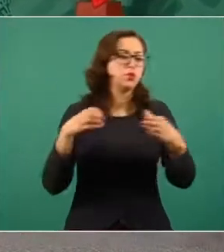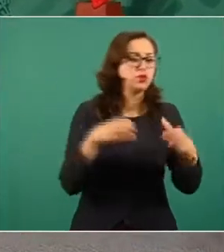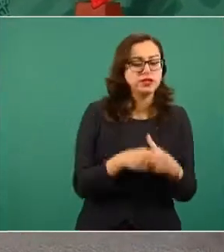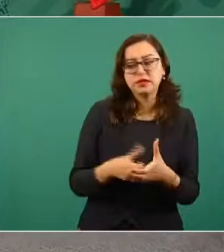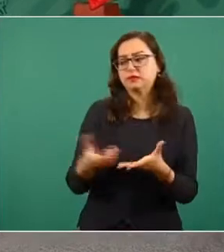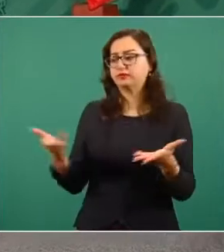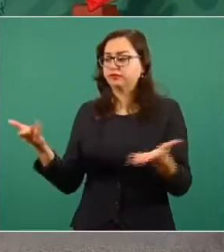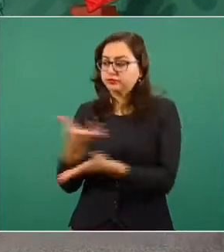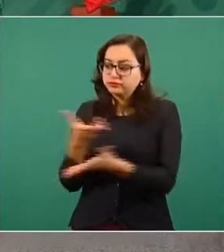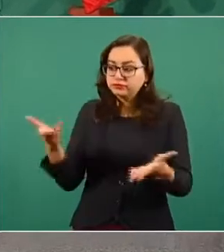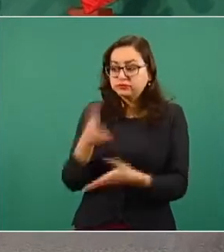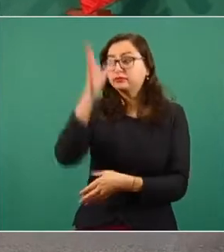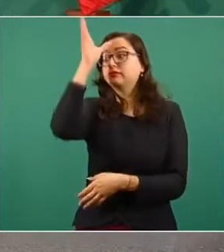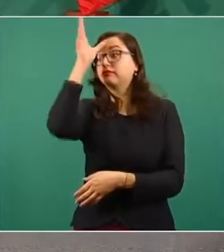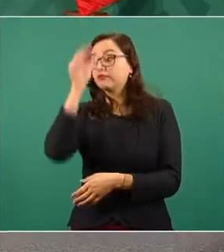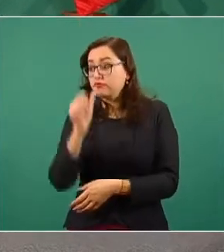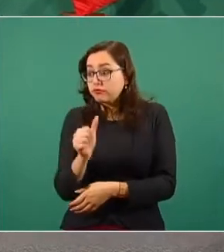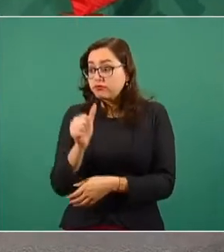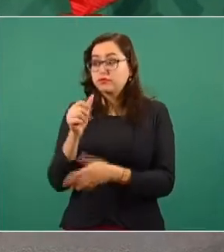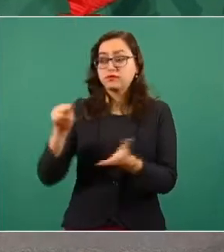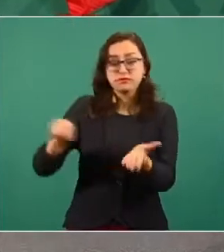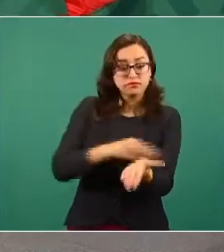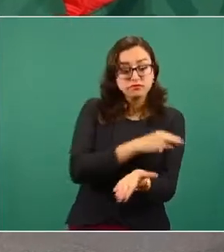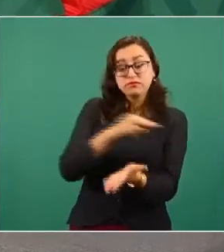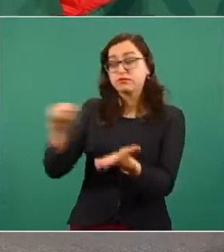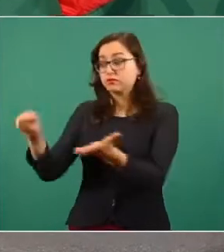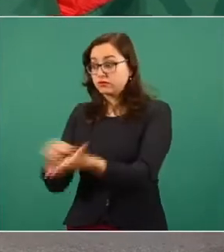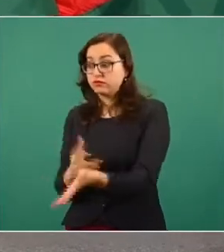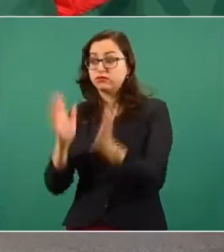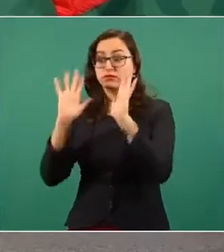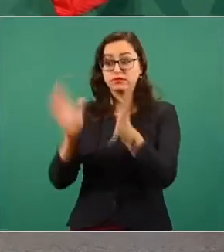Era un conflicto de tierras de 60 hectáreas.